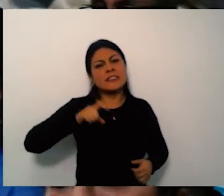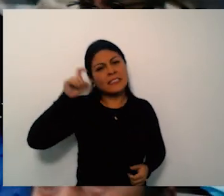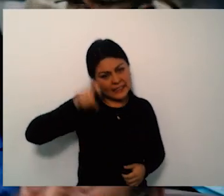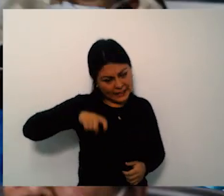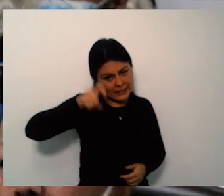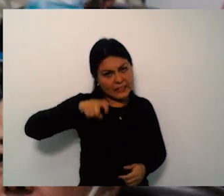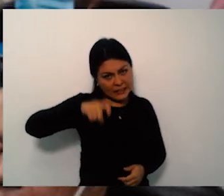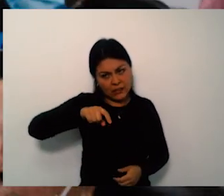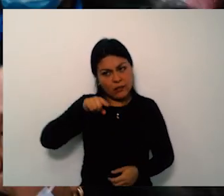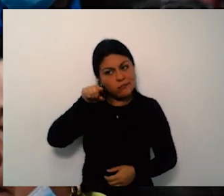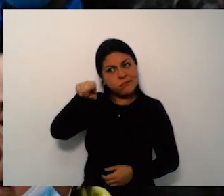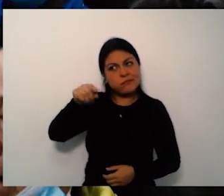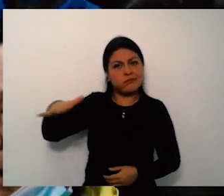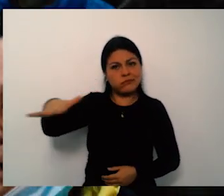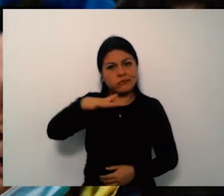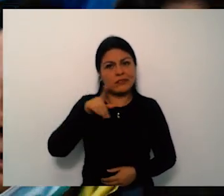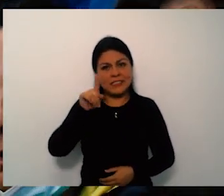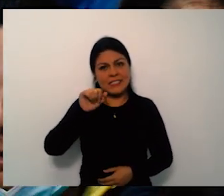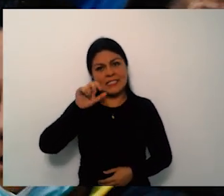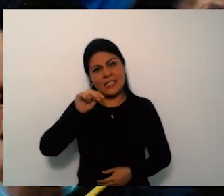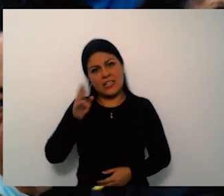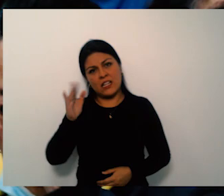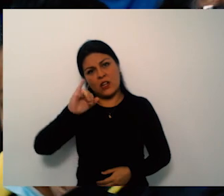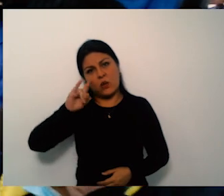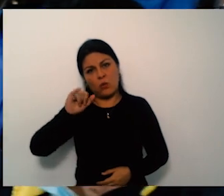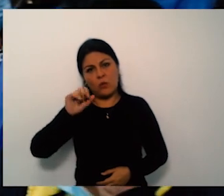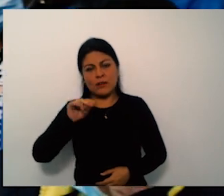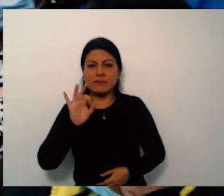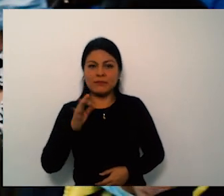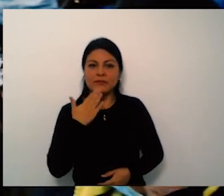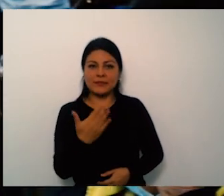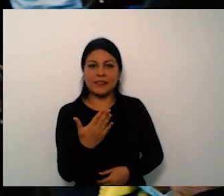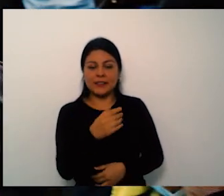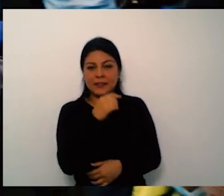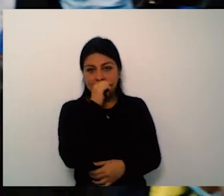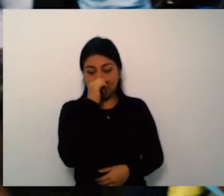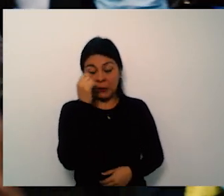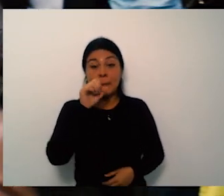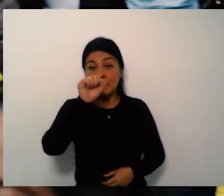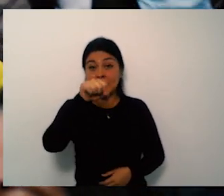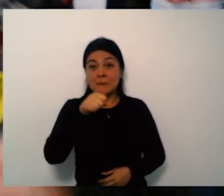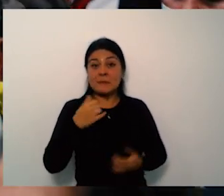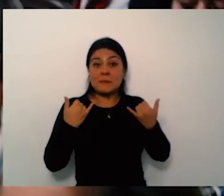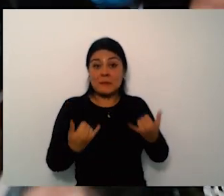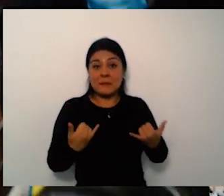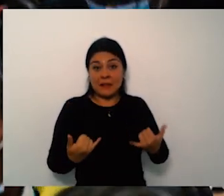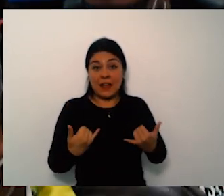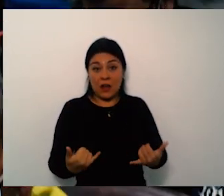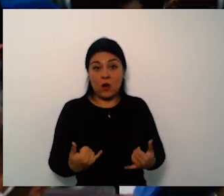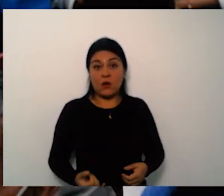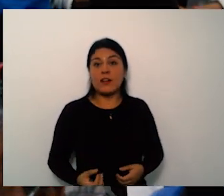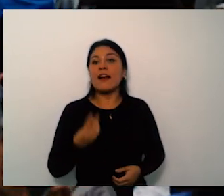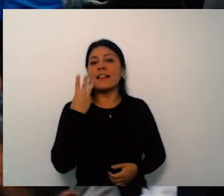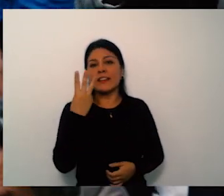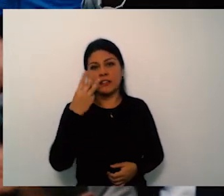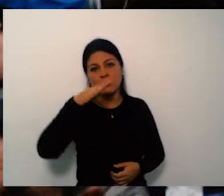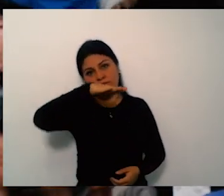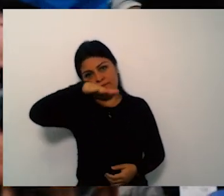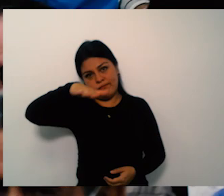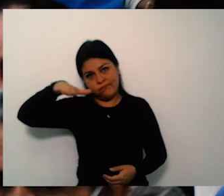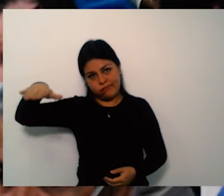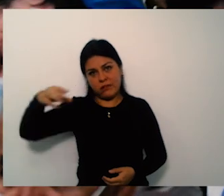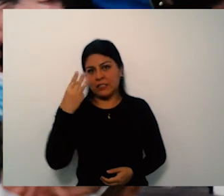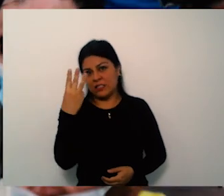si la demanda lo amerita podamos mandar algún especialista adicional a esas jornadas por lo pronto continuaremos con las jornadas de